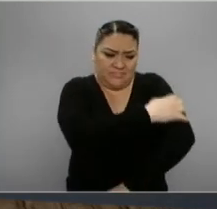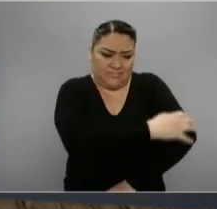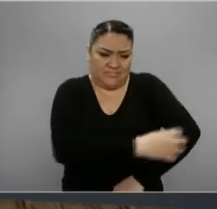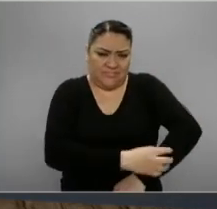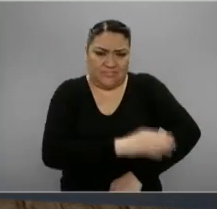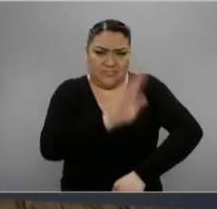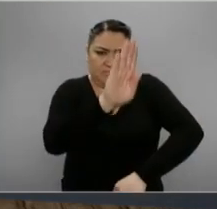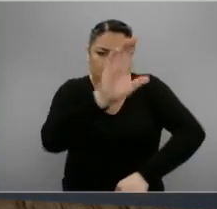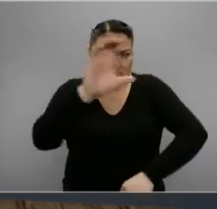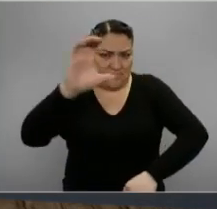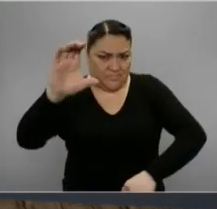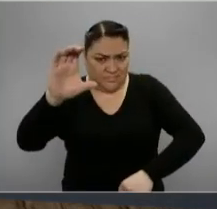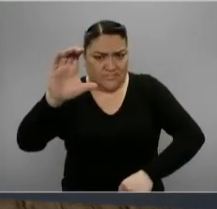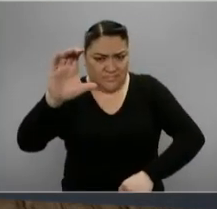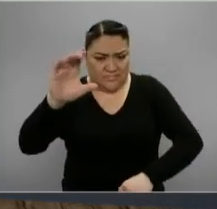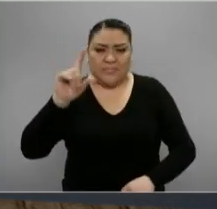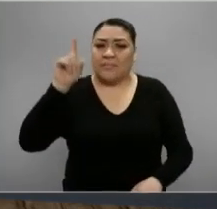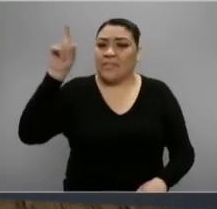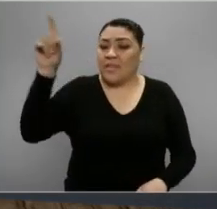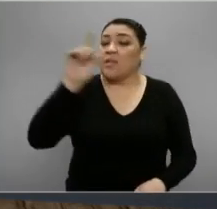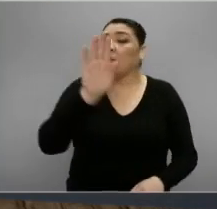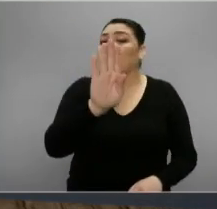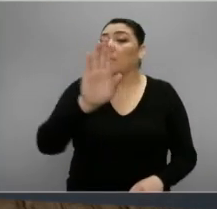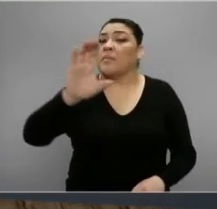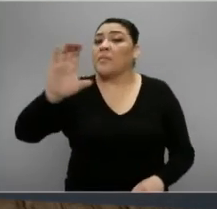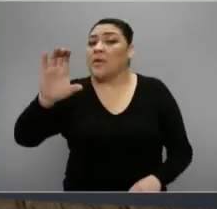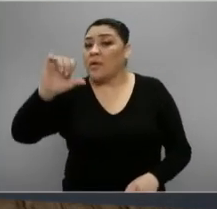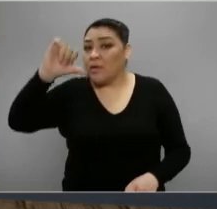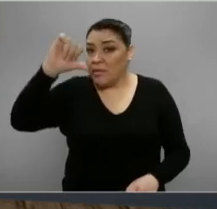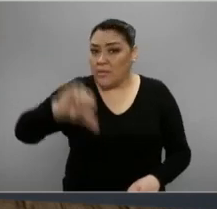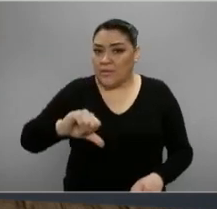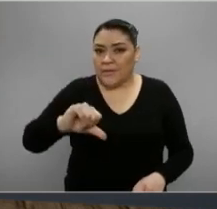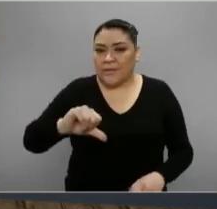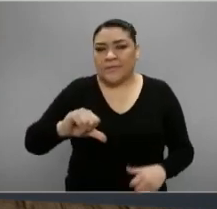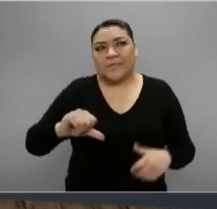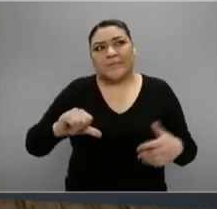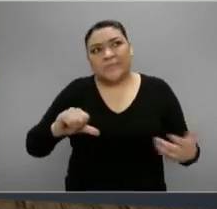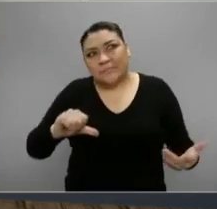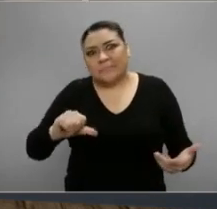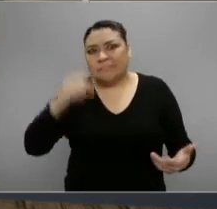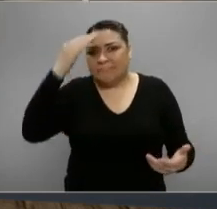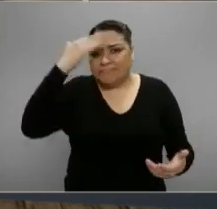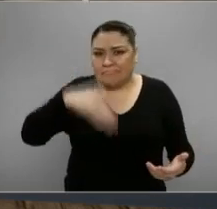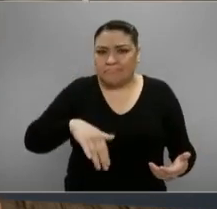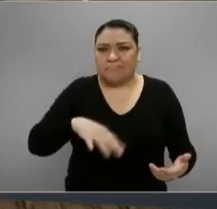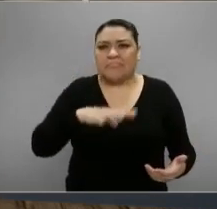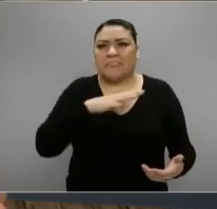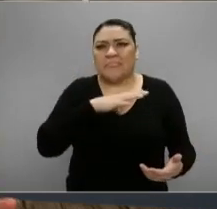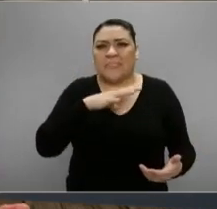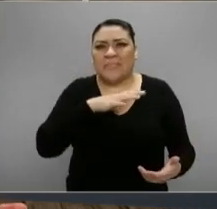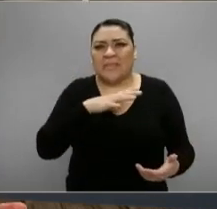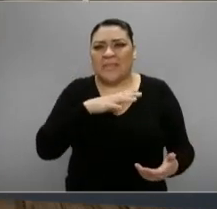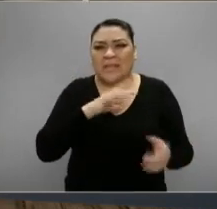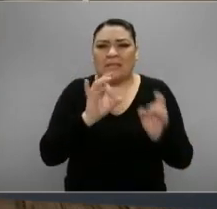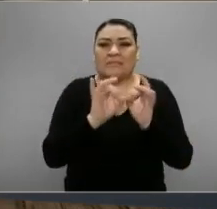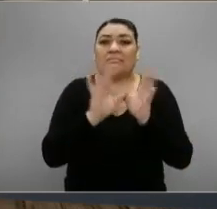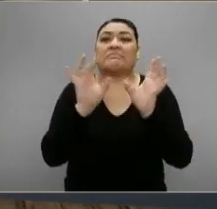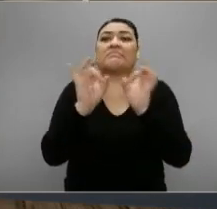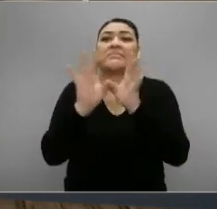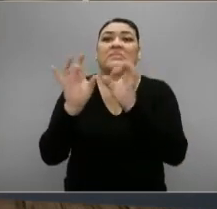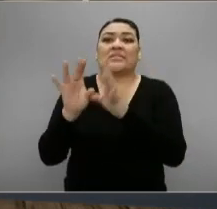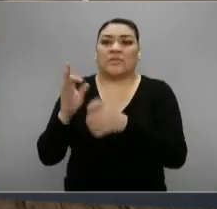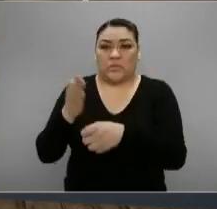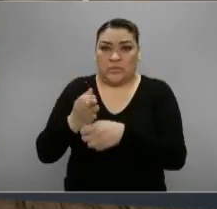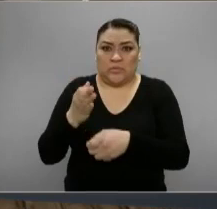Baja California hoy se produjo un acontecimiento que